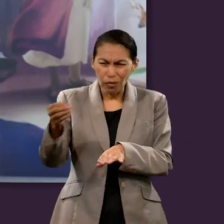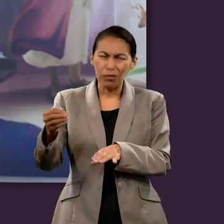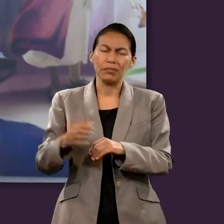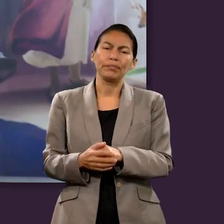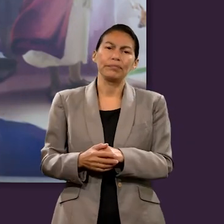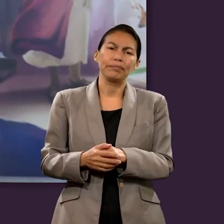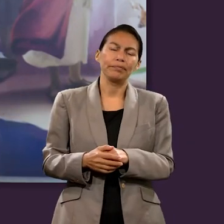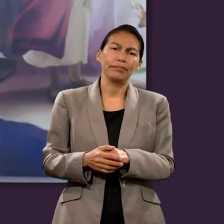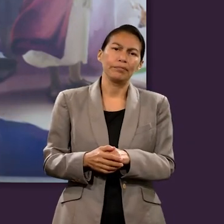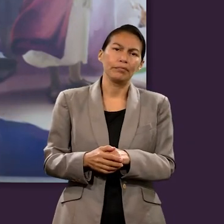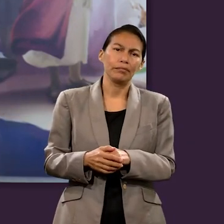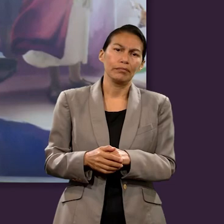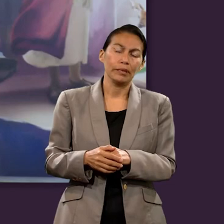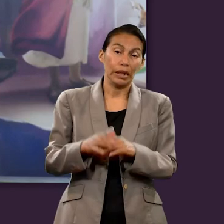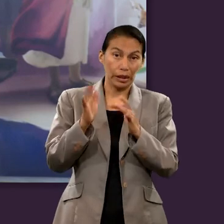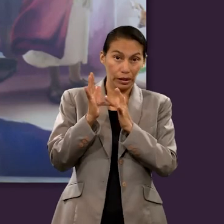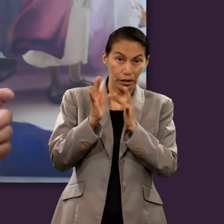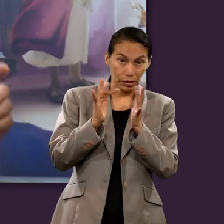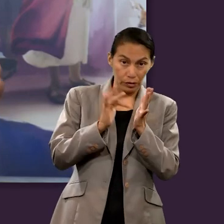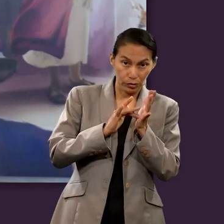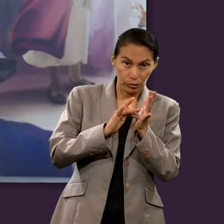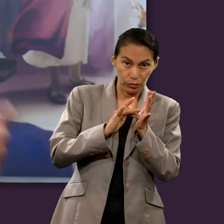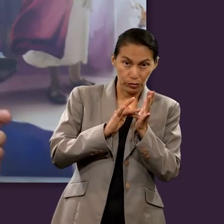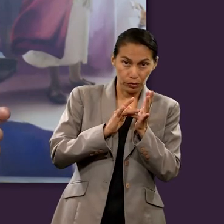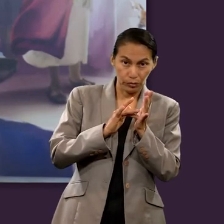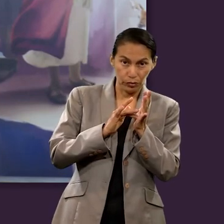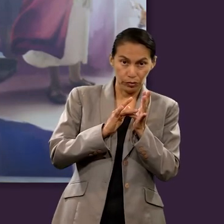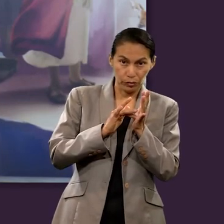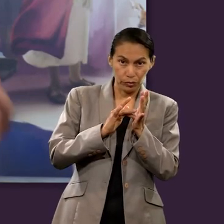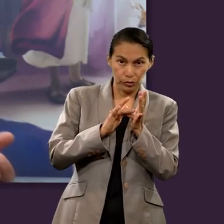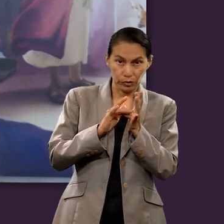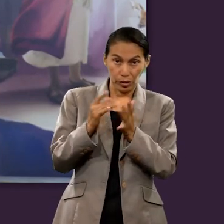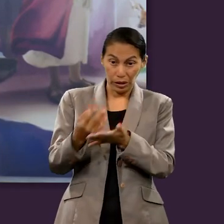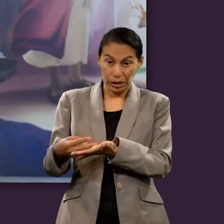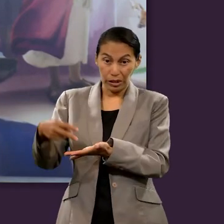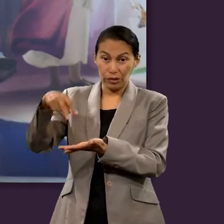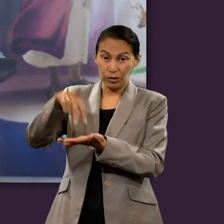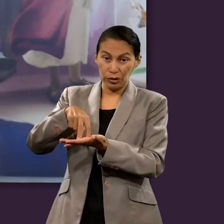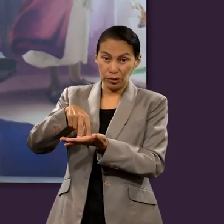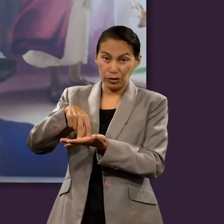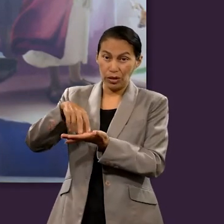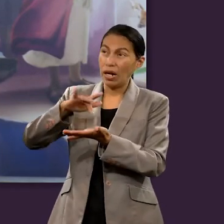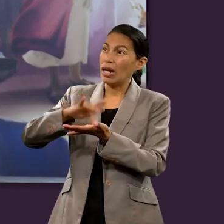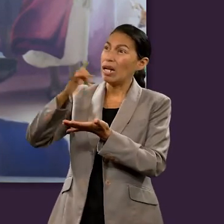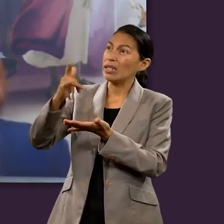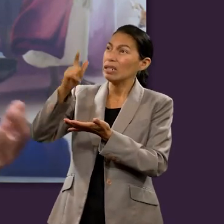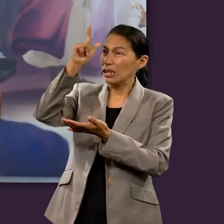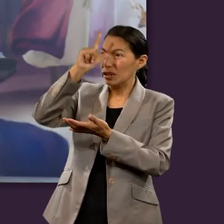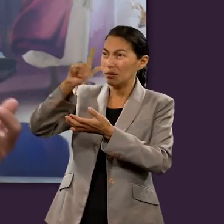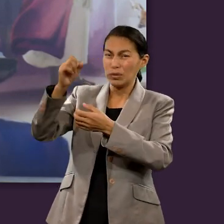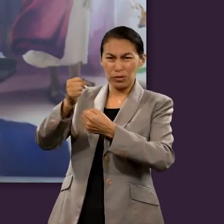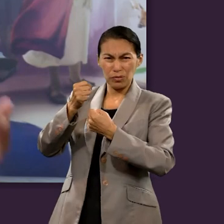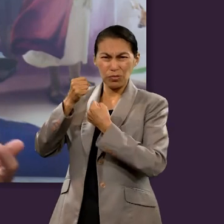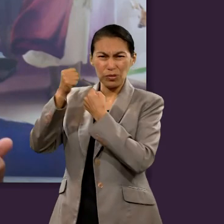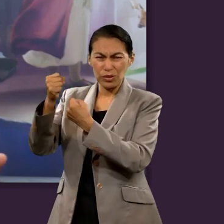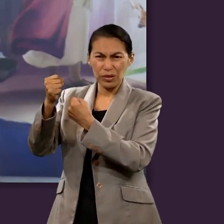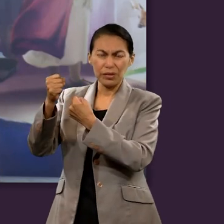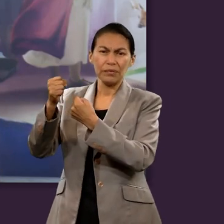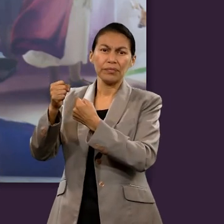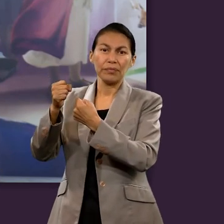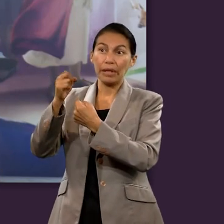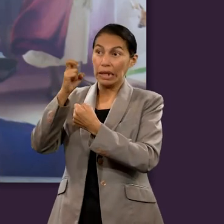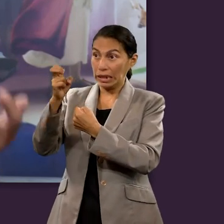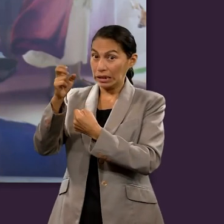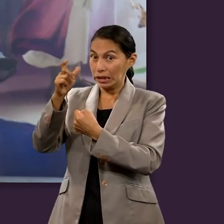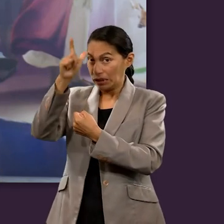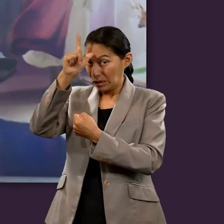orden cronológico, porque Jesús fue resucitado por el poder del espíritu